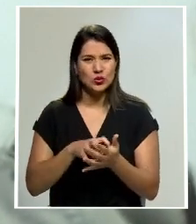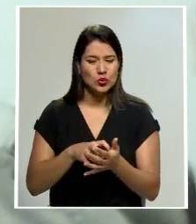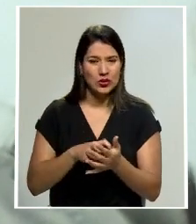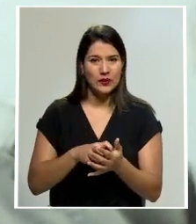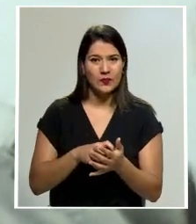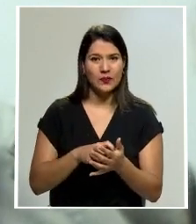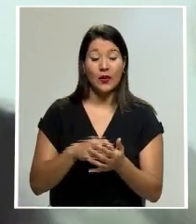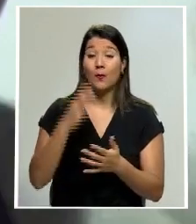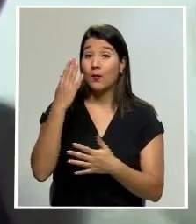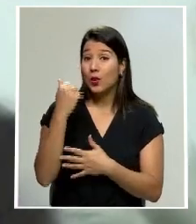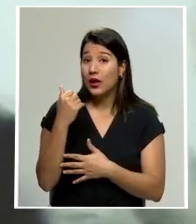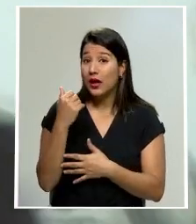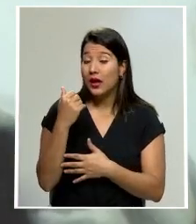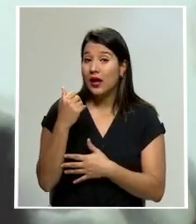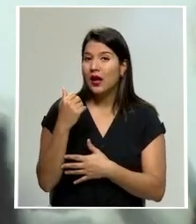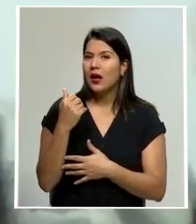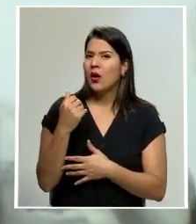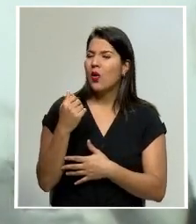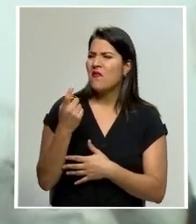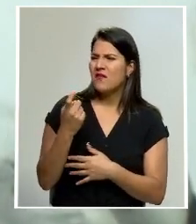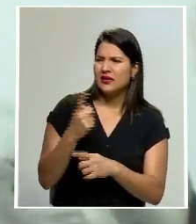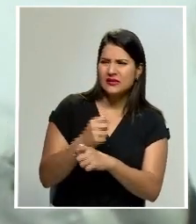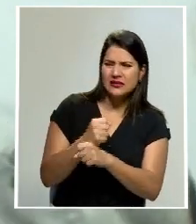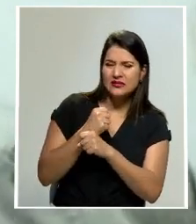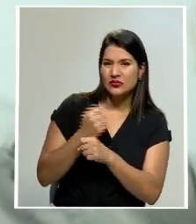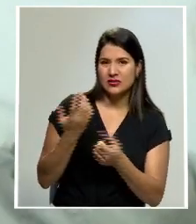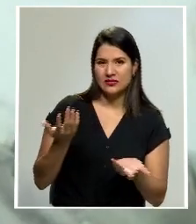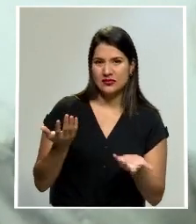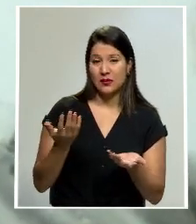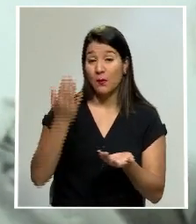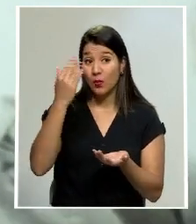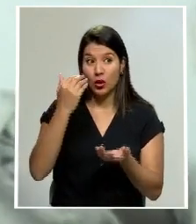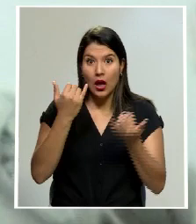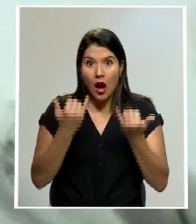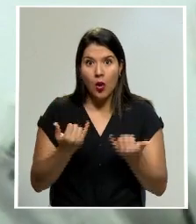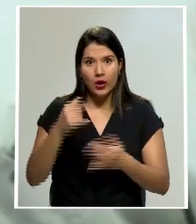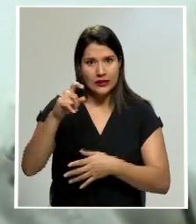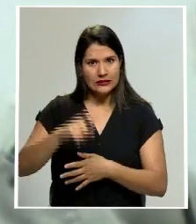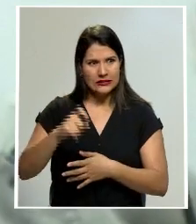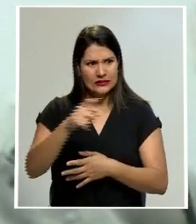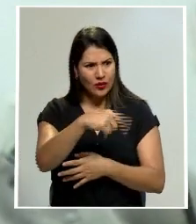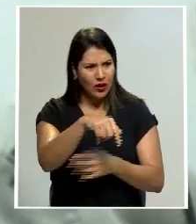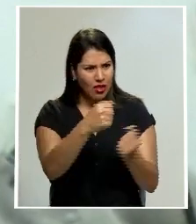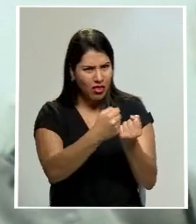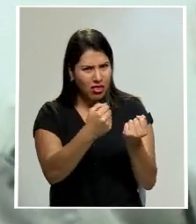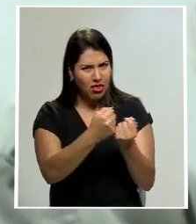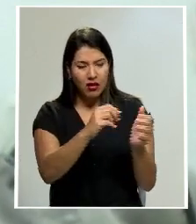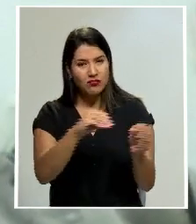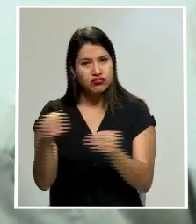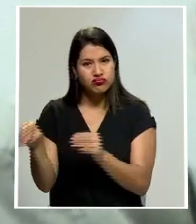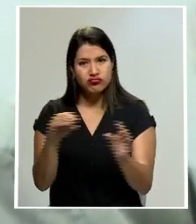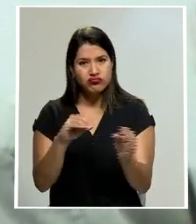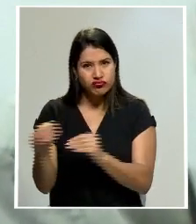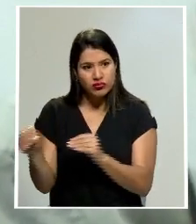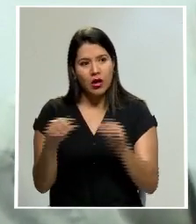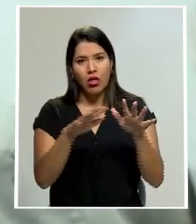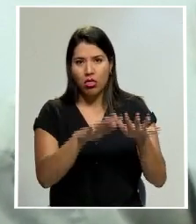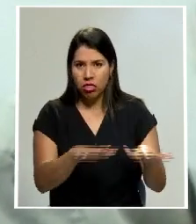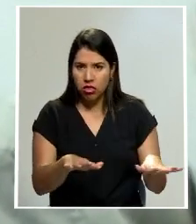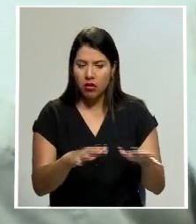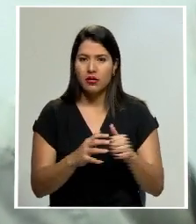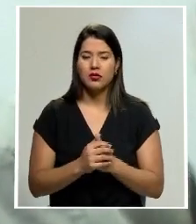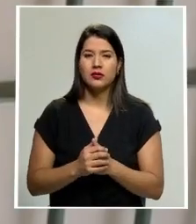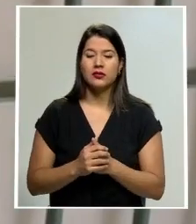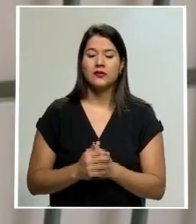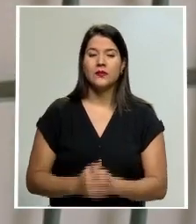porque son más bien en estos momentos la gran necesidad de reubicar a la gran cantidad de privados de libertad que están siendo